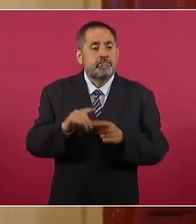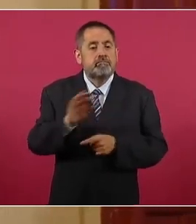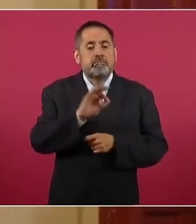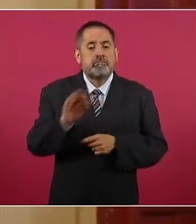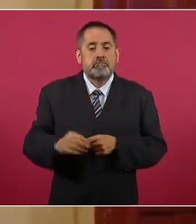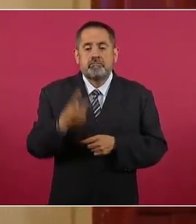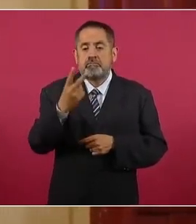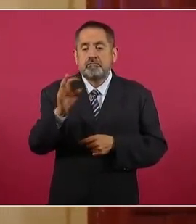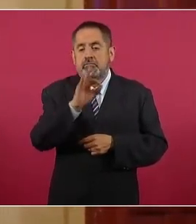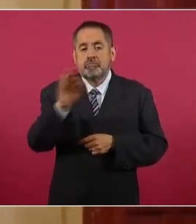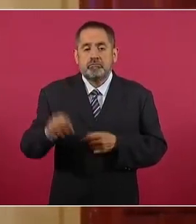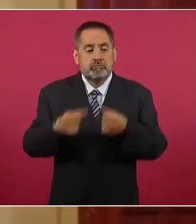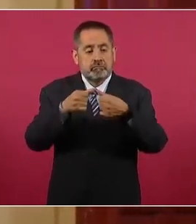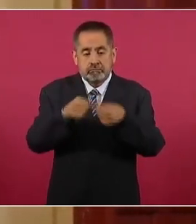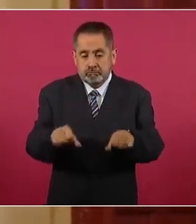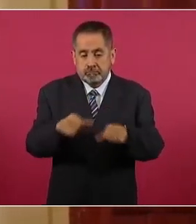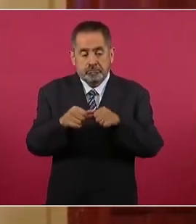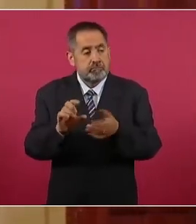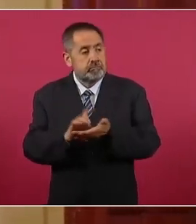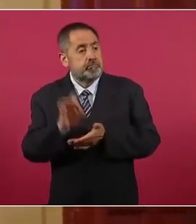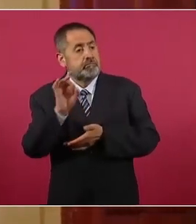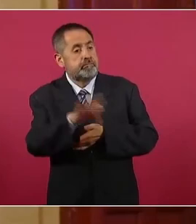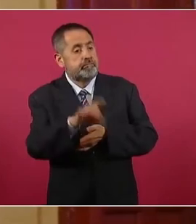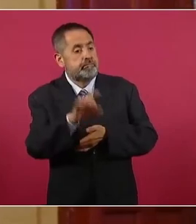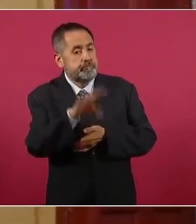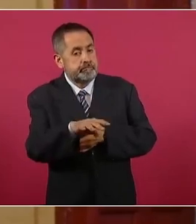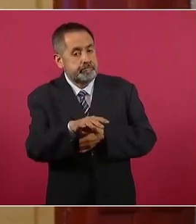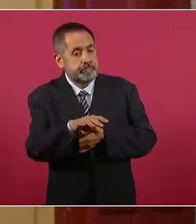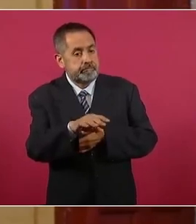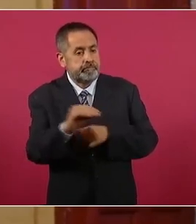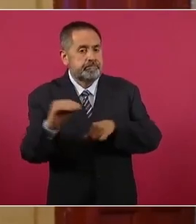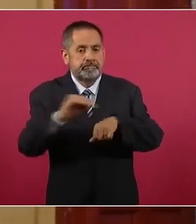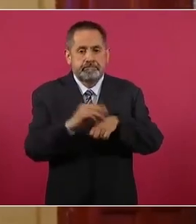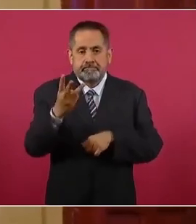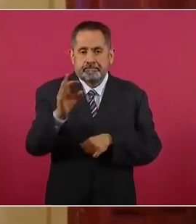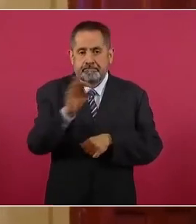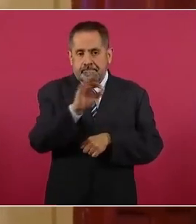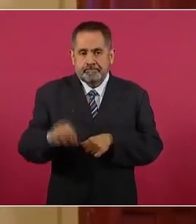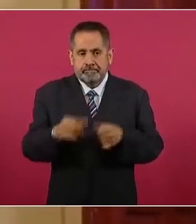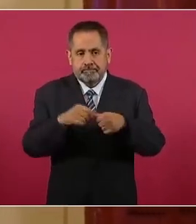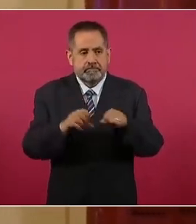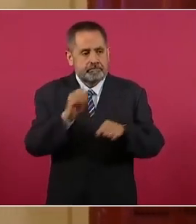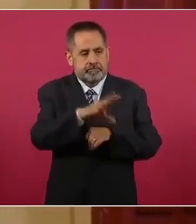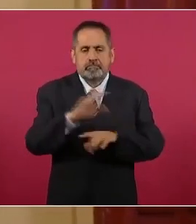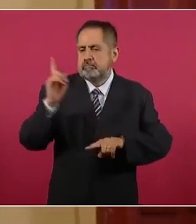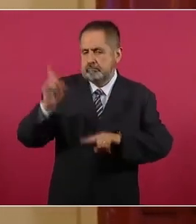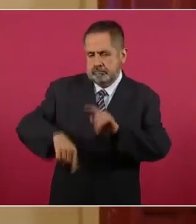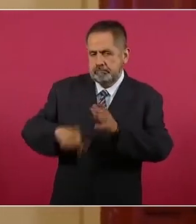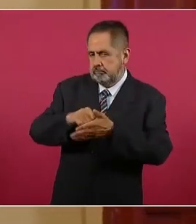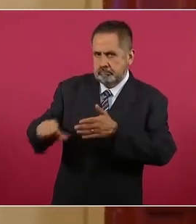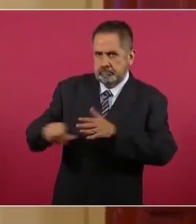ciento por depósito en efectivo, que más tarde aumentaron al 3 por ciento. Esto fue derogado